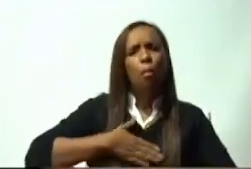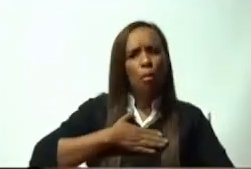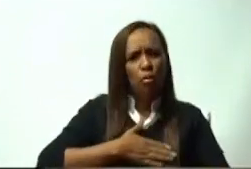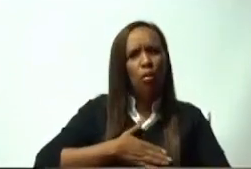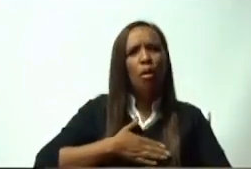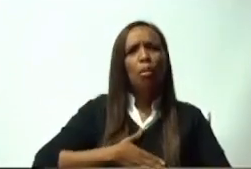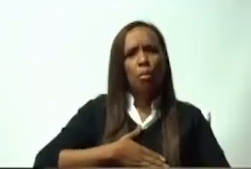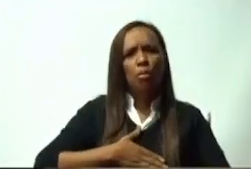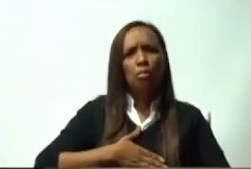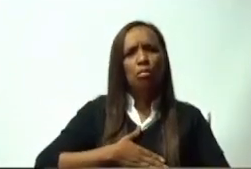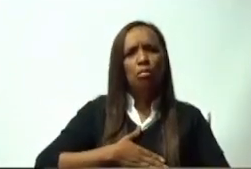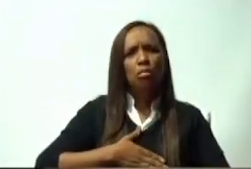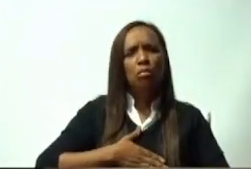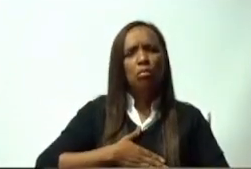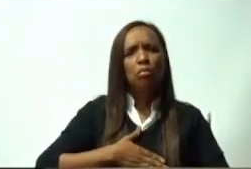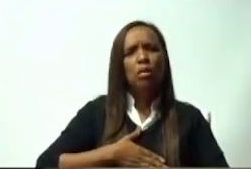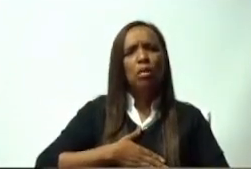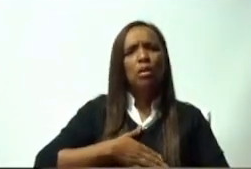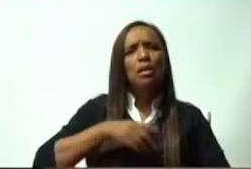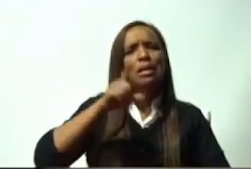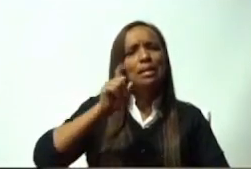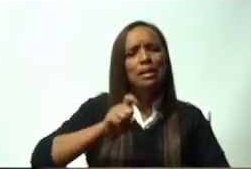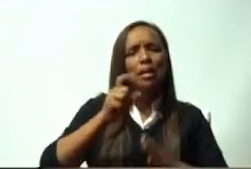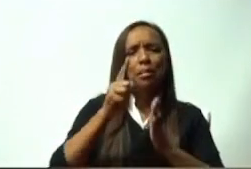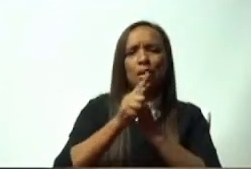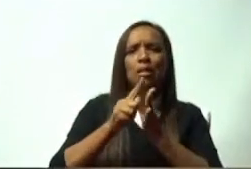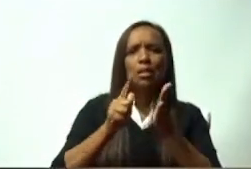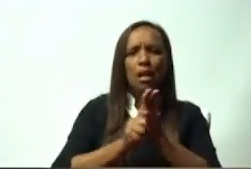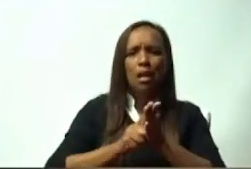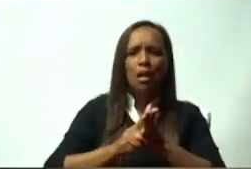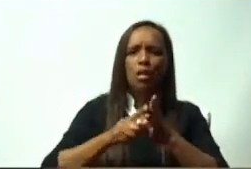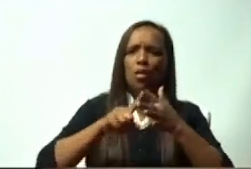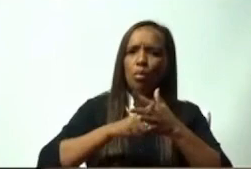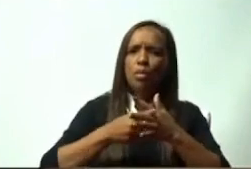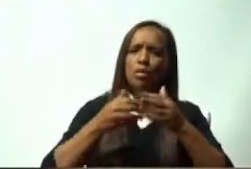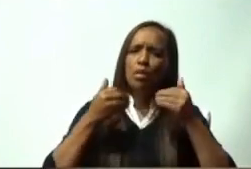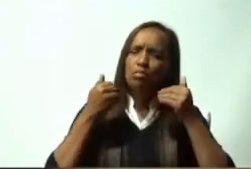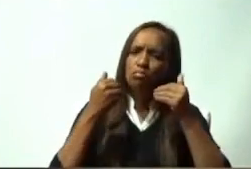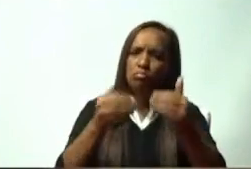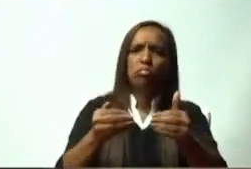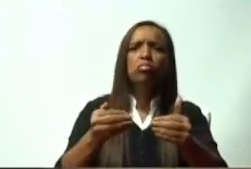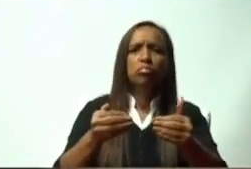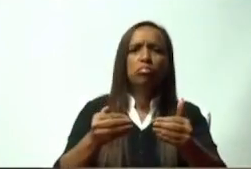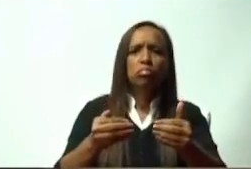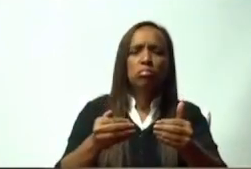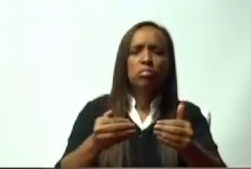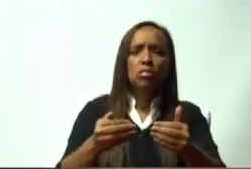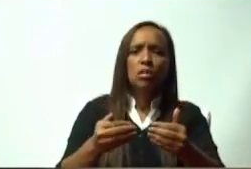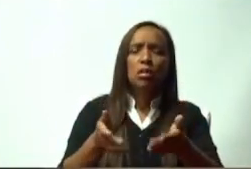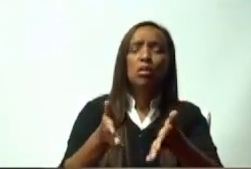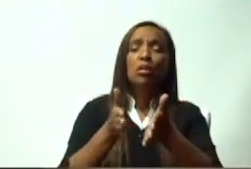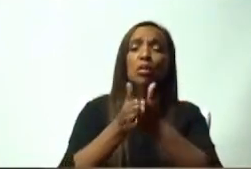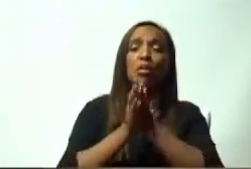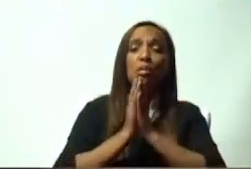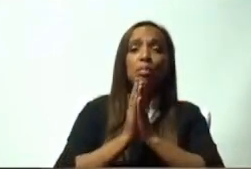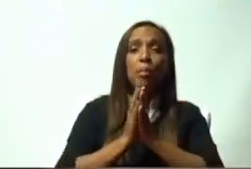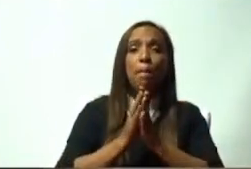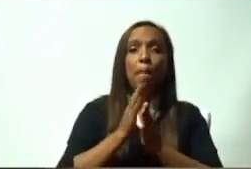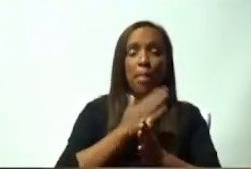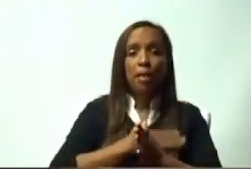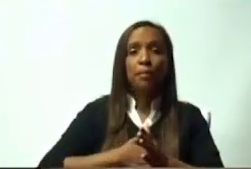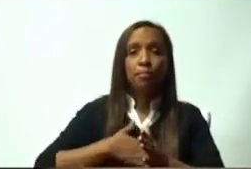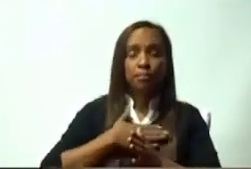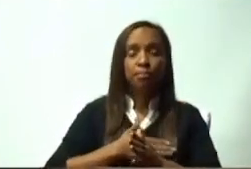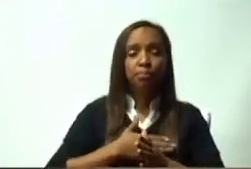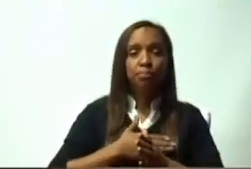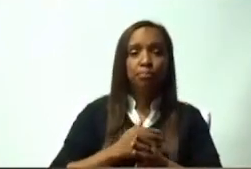ya tres meses debía haberse dictado y aún no se ha hecho. Así que para eso tomamos el turno previo del día de hoy, presidente. Pedimos que como se hace con